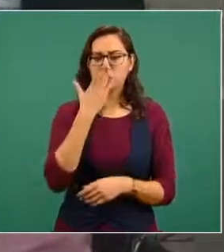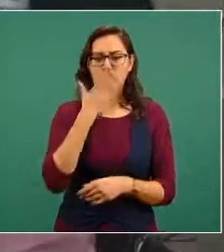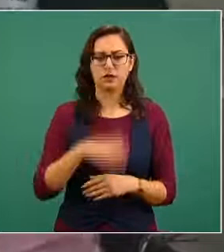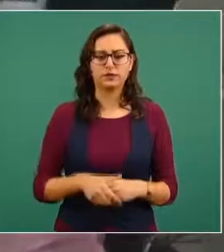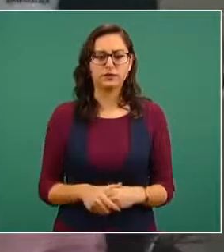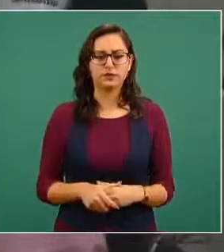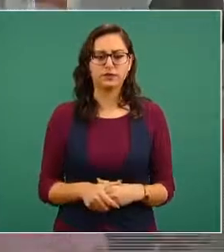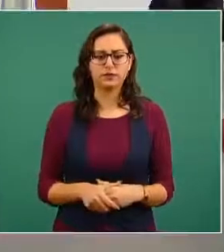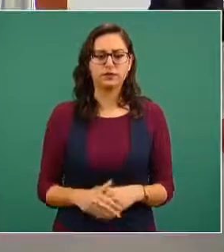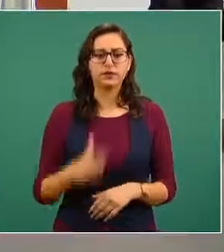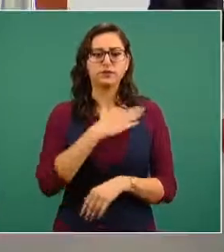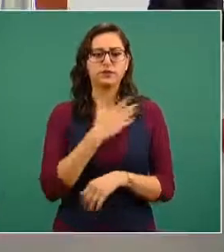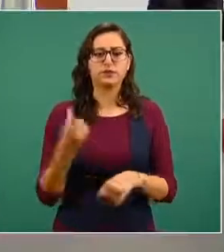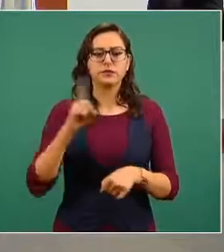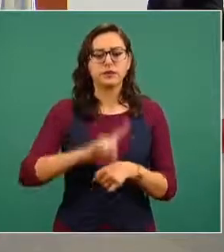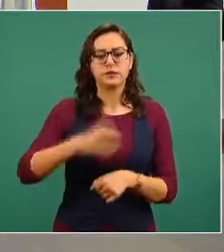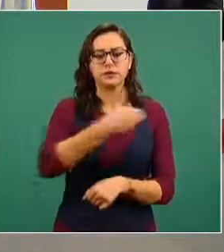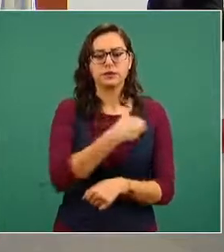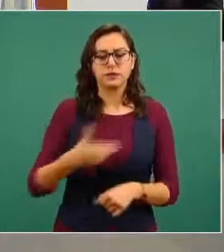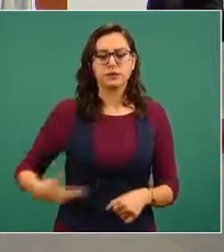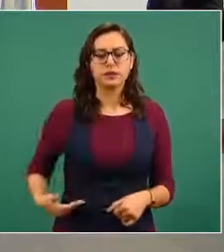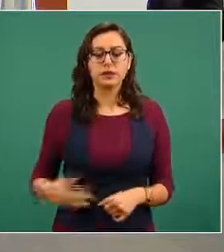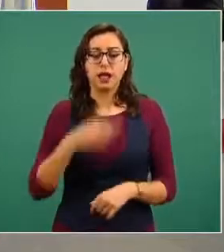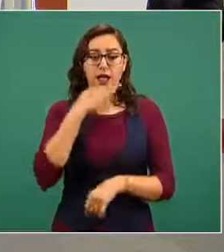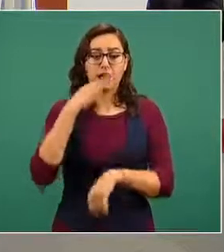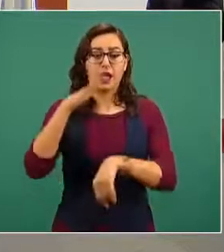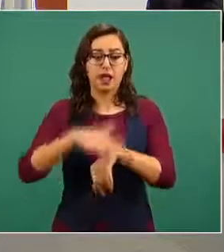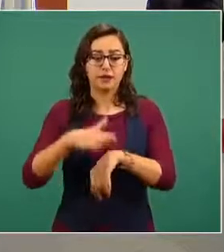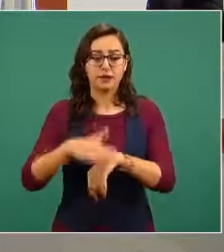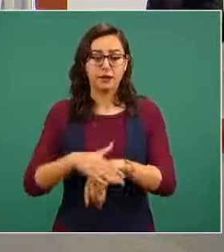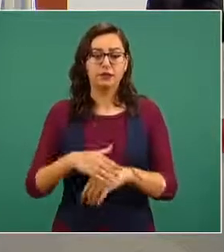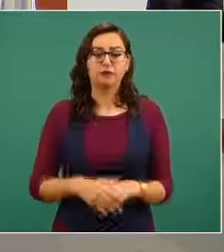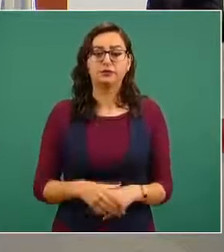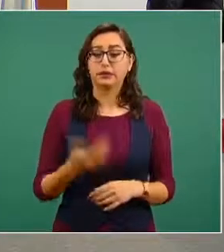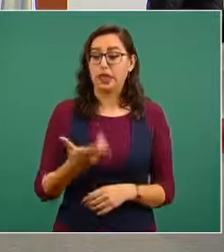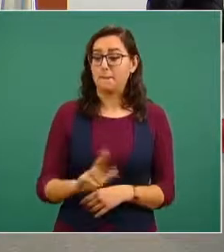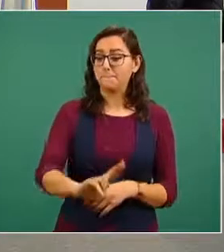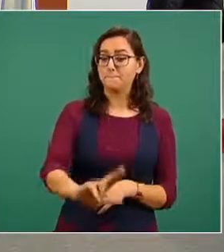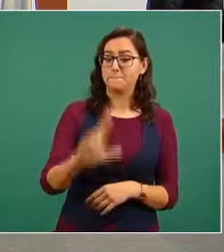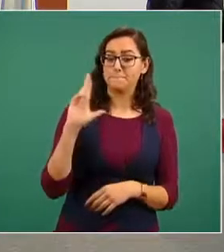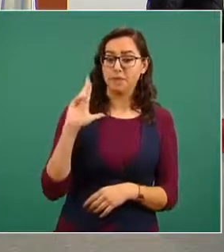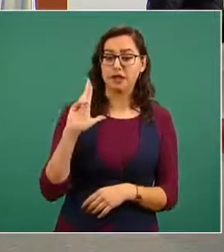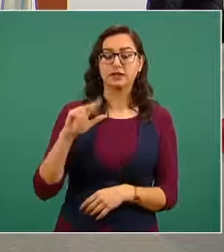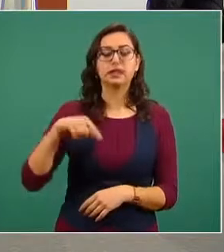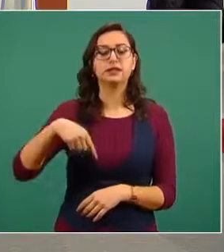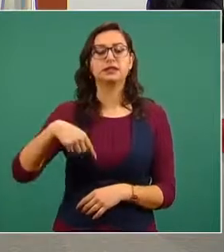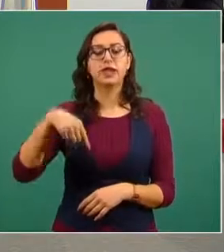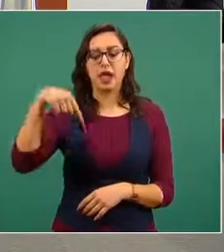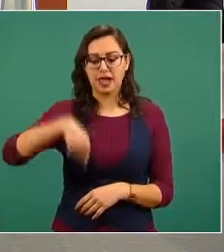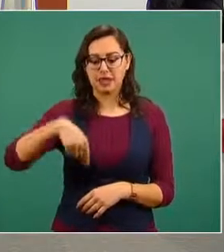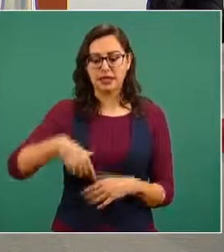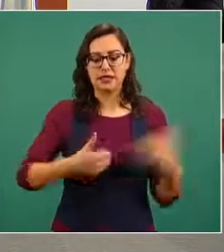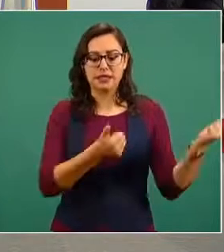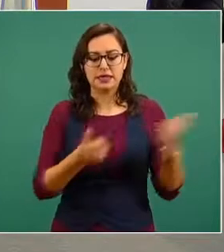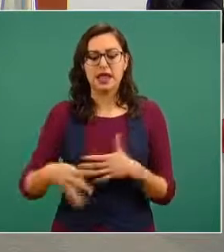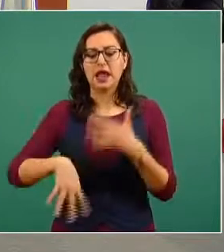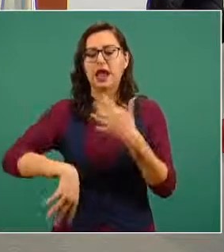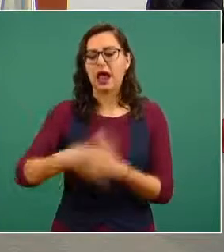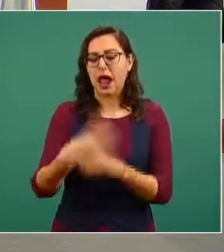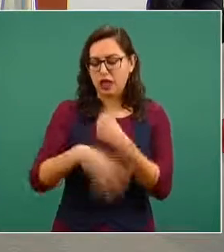Buenos días, señor presidente, pues informándole que el pasado martes en Sonora recibimos 14